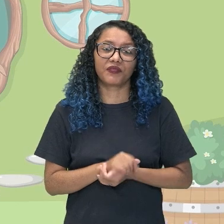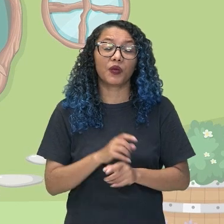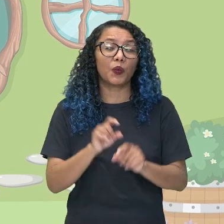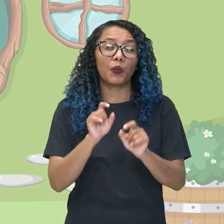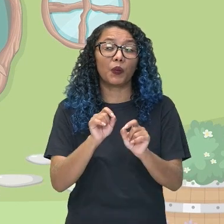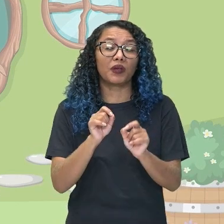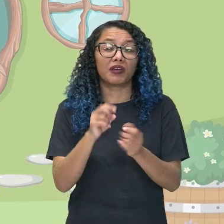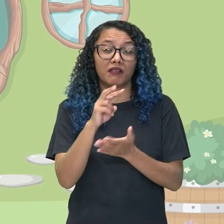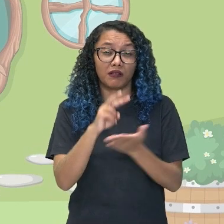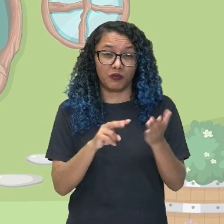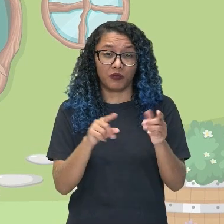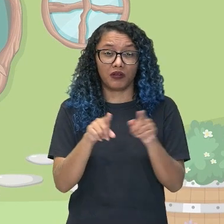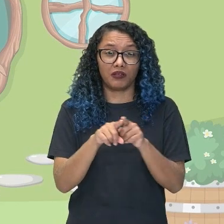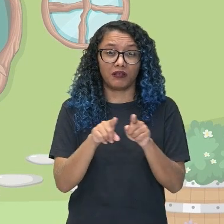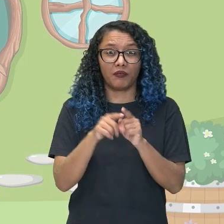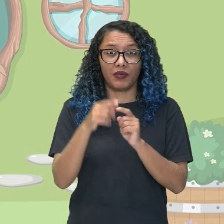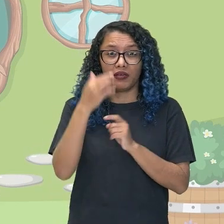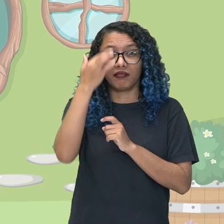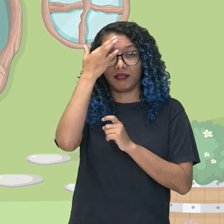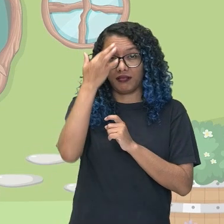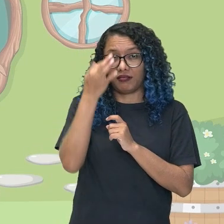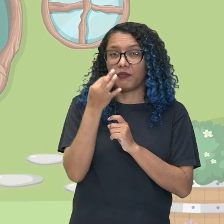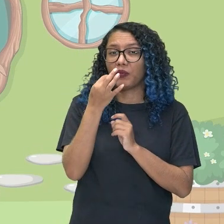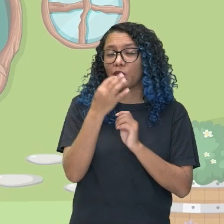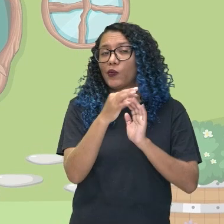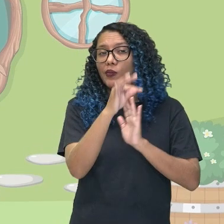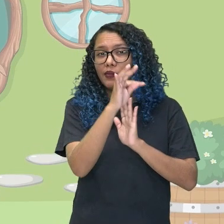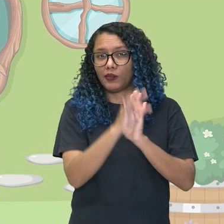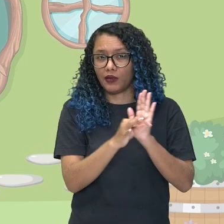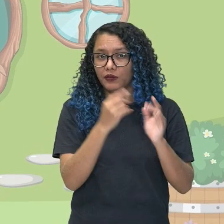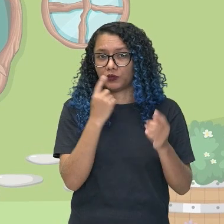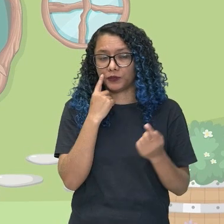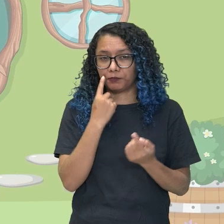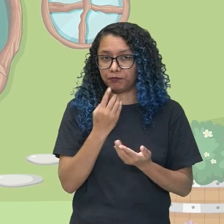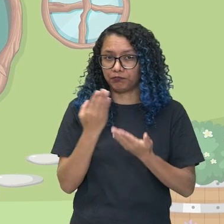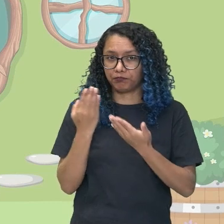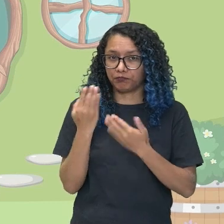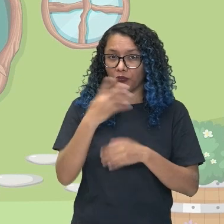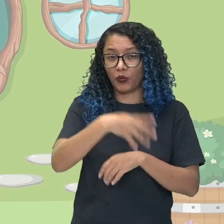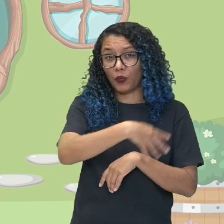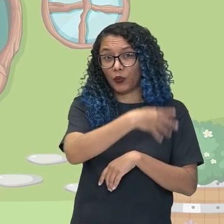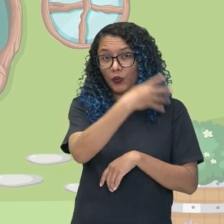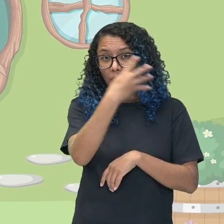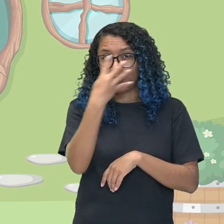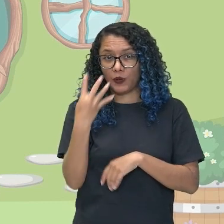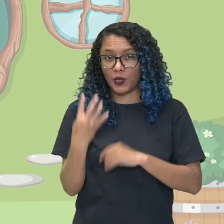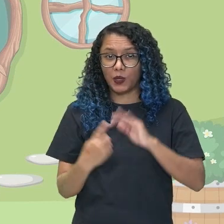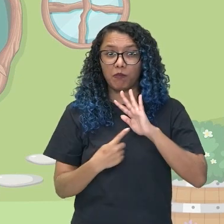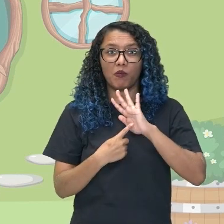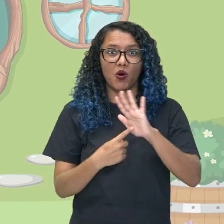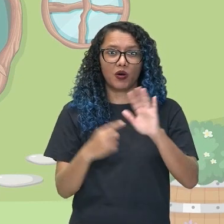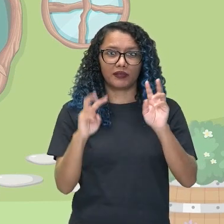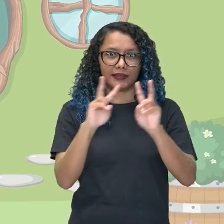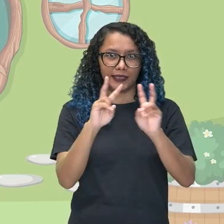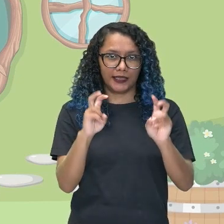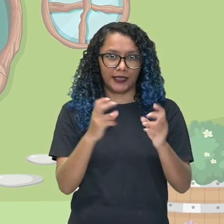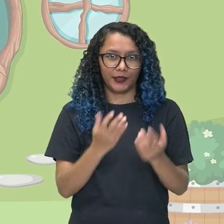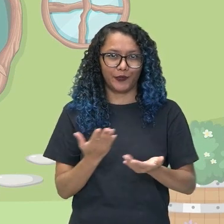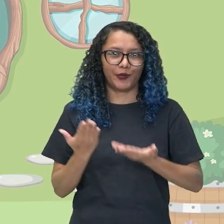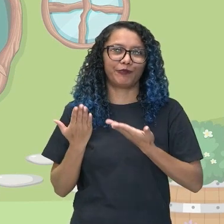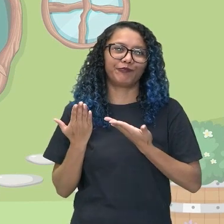interpretación de textos. Entonces, tenemos aquí el arco-íris, traiendo la